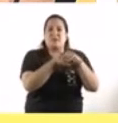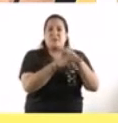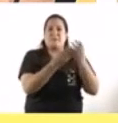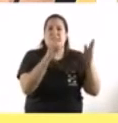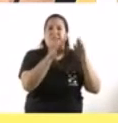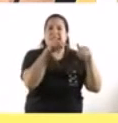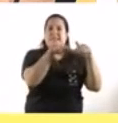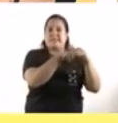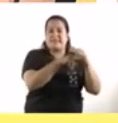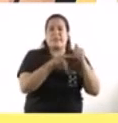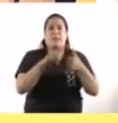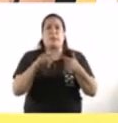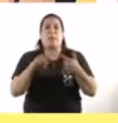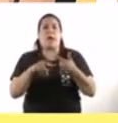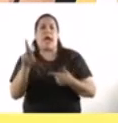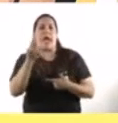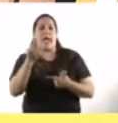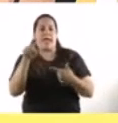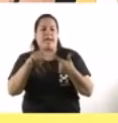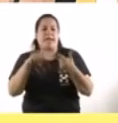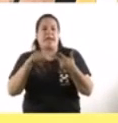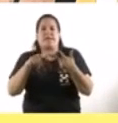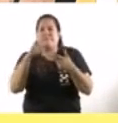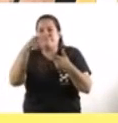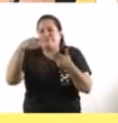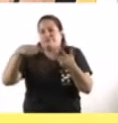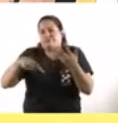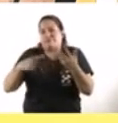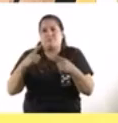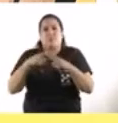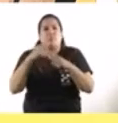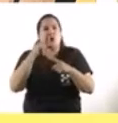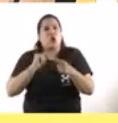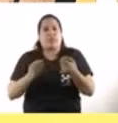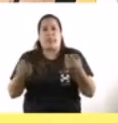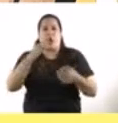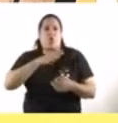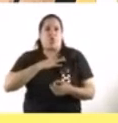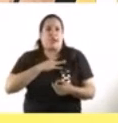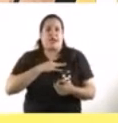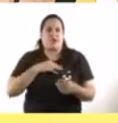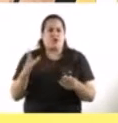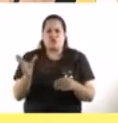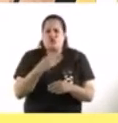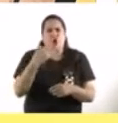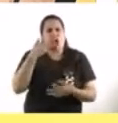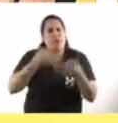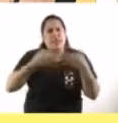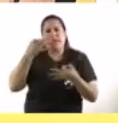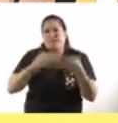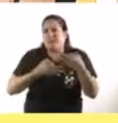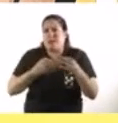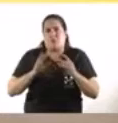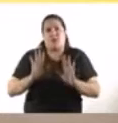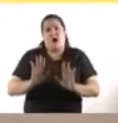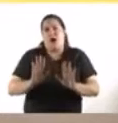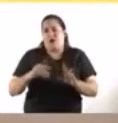la cantidad de casos diarios los contagios todo esto lo que estamos analizando por el momento seguimos con la misma situación que tenemos hasta el día de hoy.